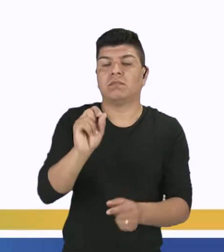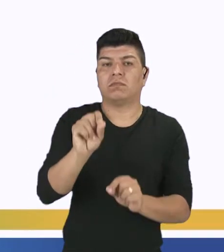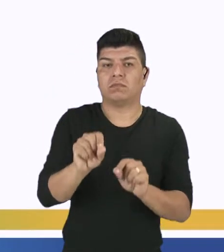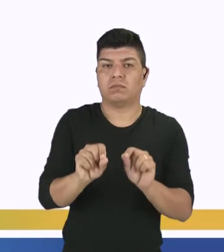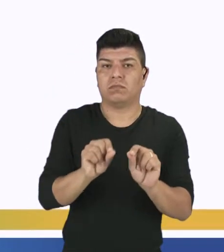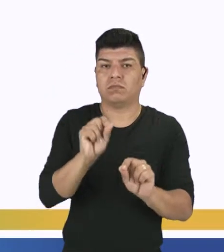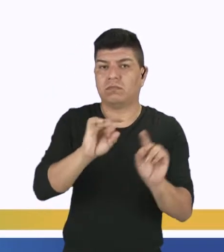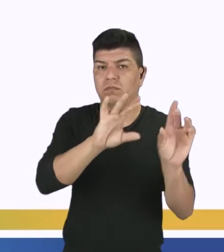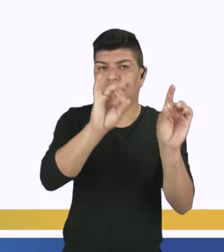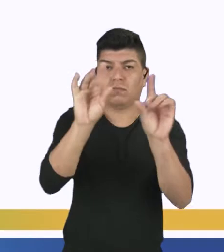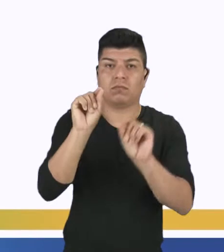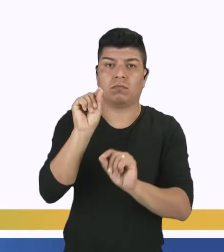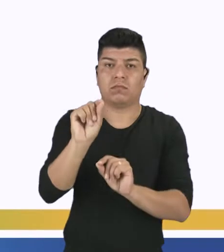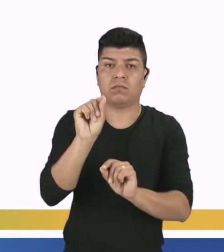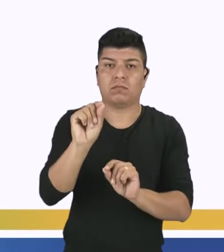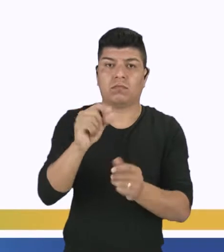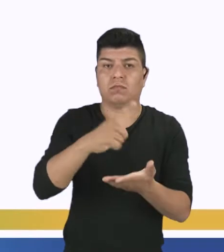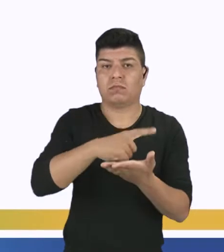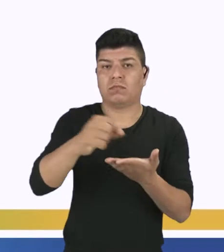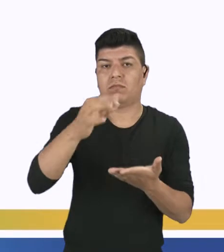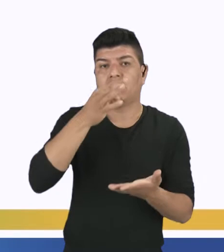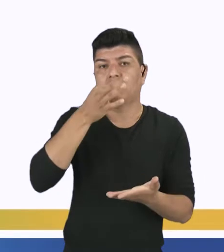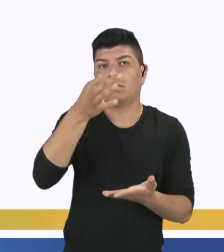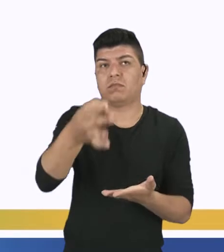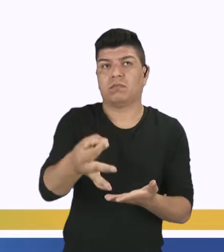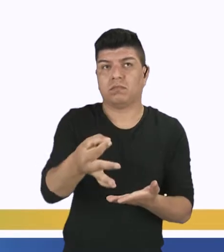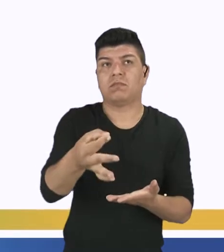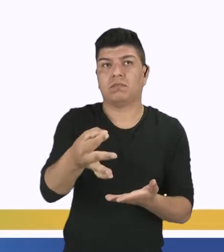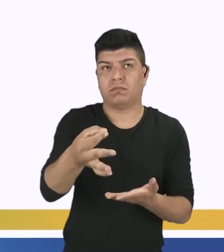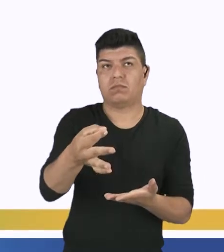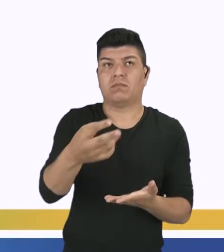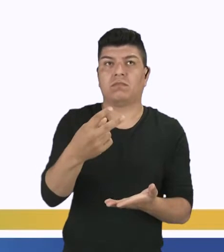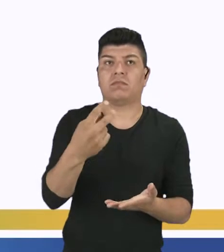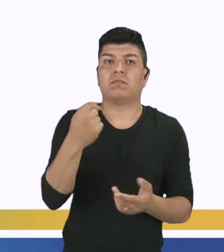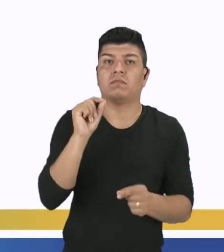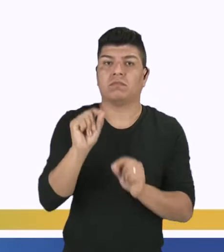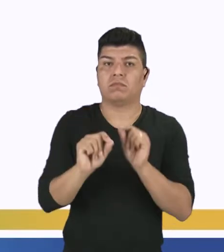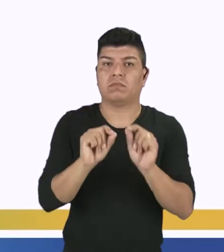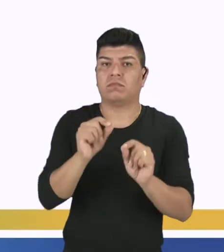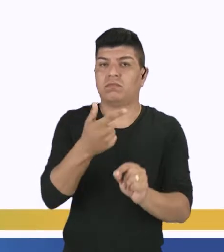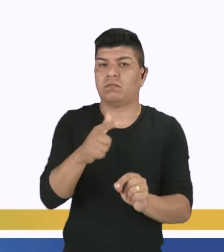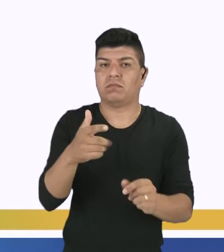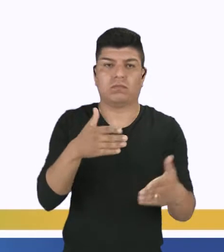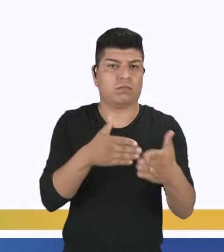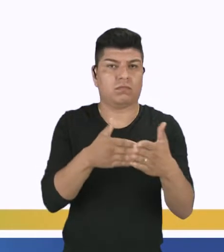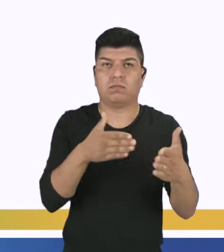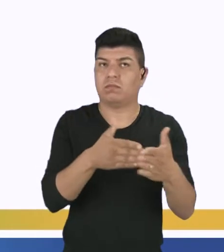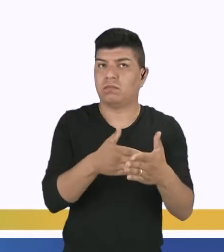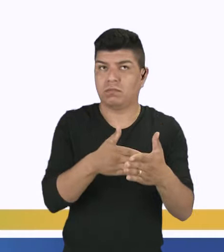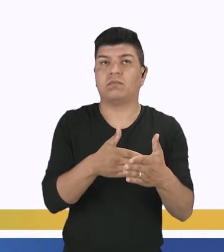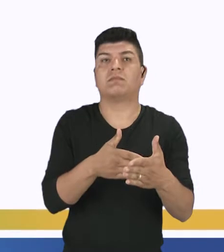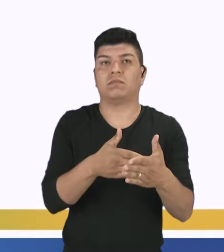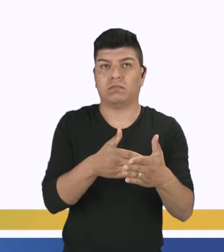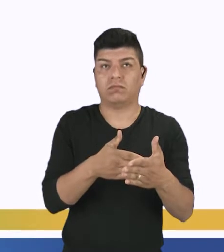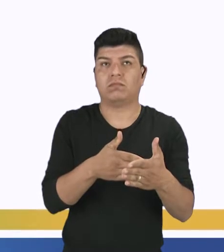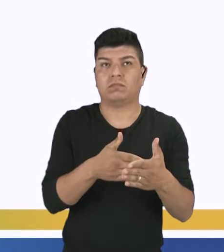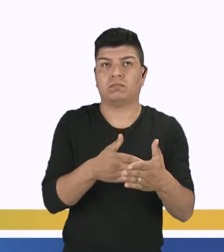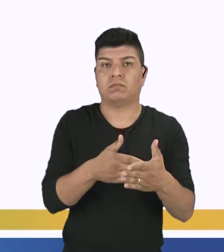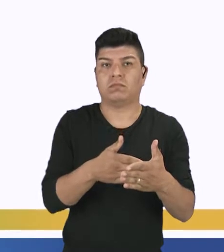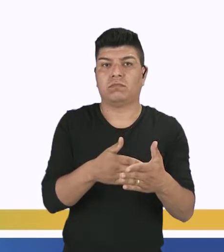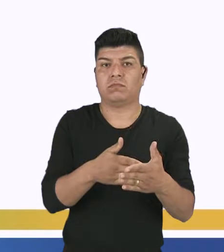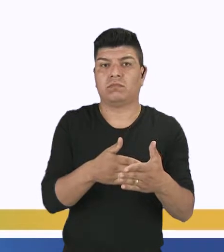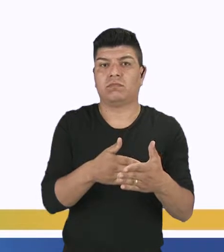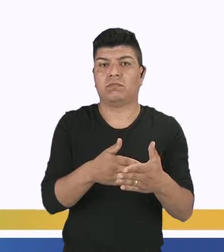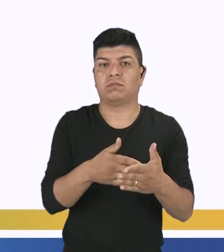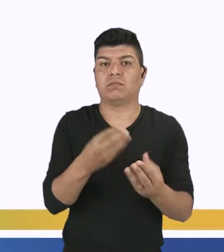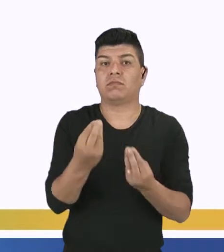en especial. Los artículos de opinión no suelen poseer ningún tipo de limitación a la hora de elegir